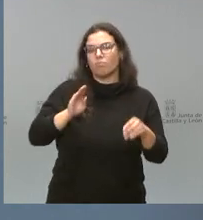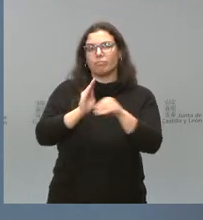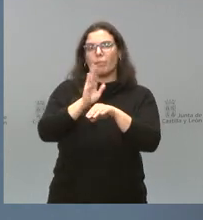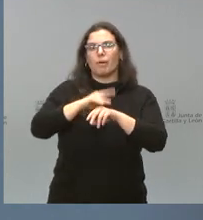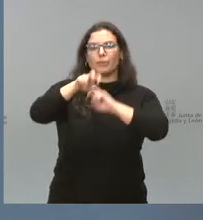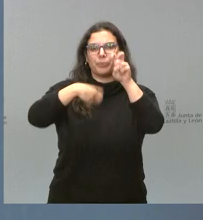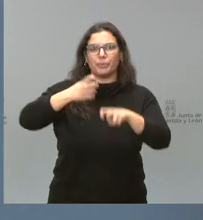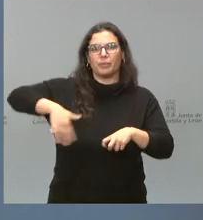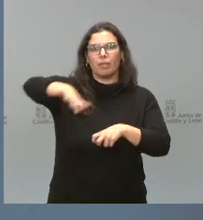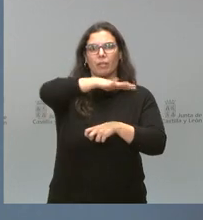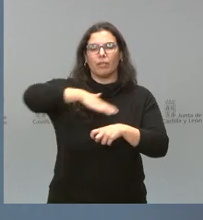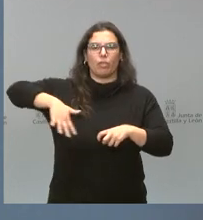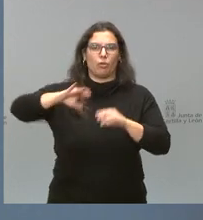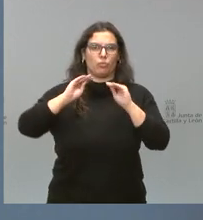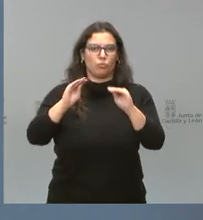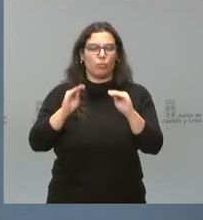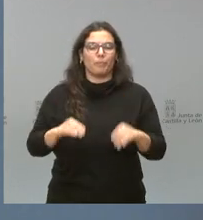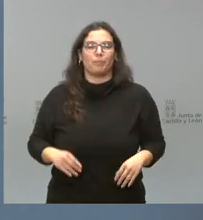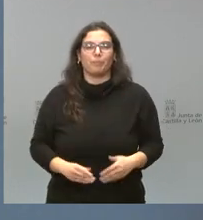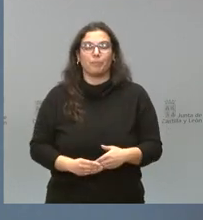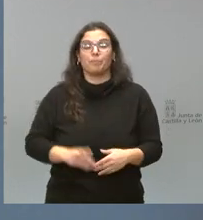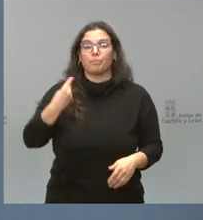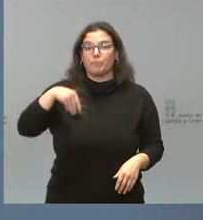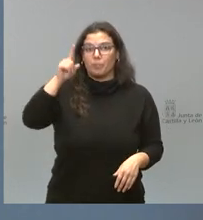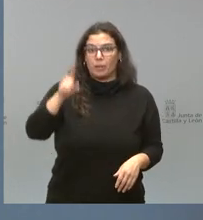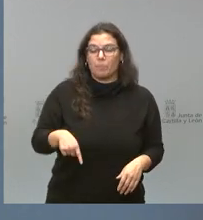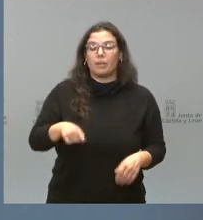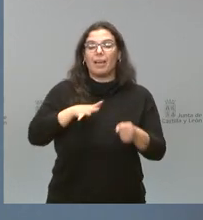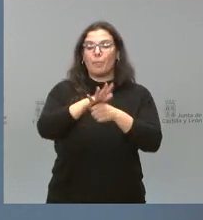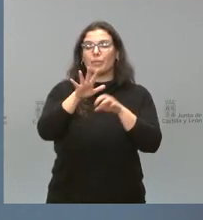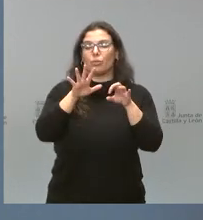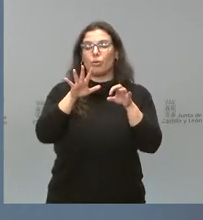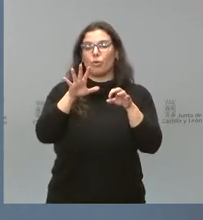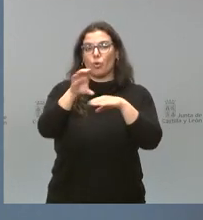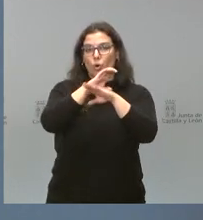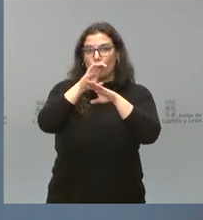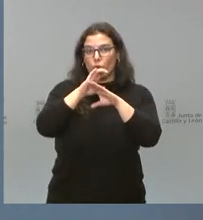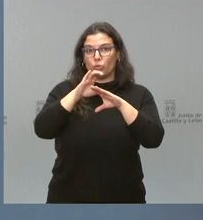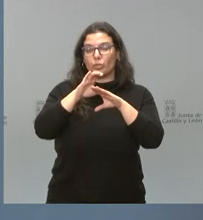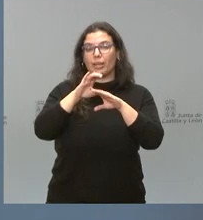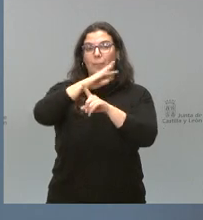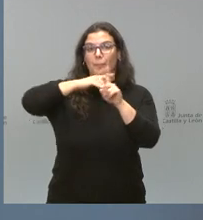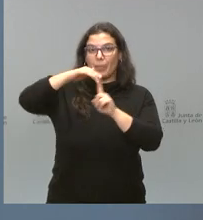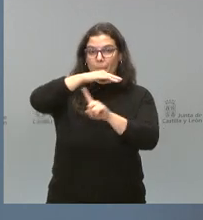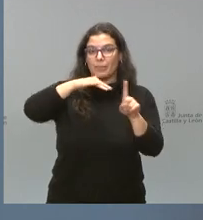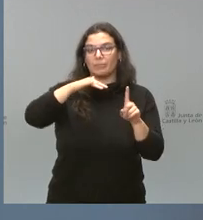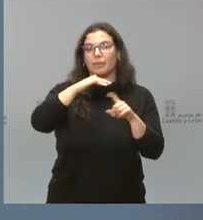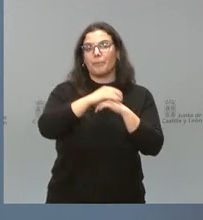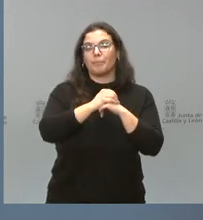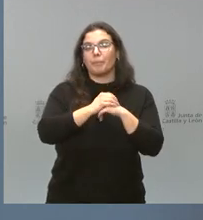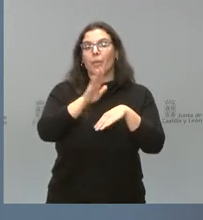su zona de influencia. Asimismo, en el ámbito de la Consejería de Medio Ambiente, para